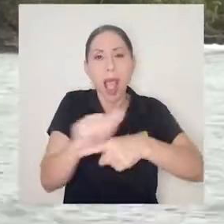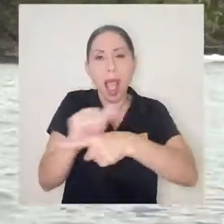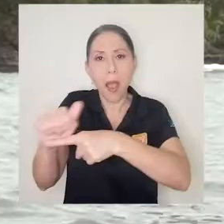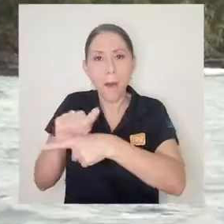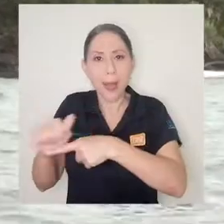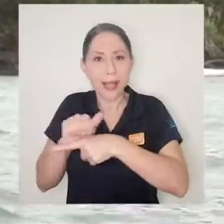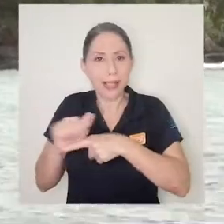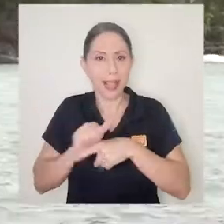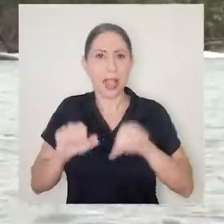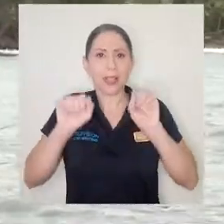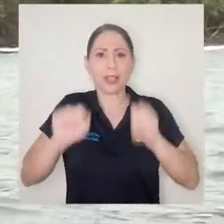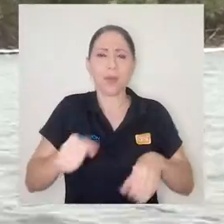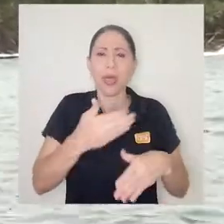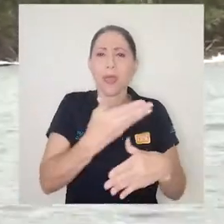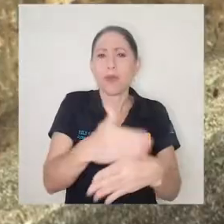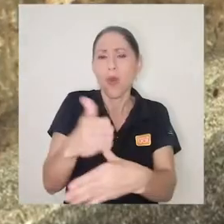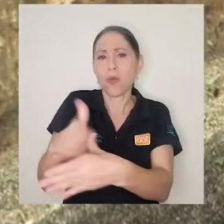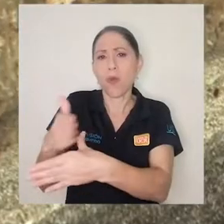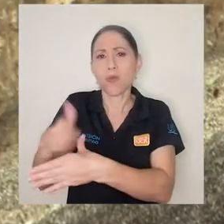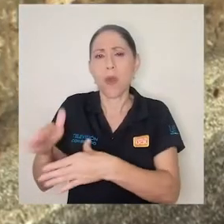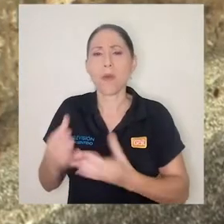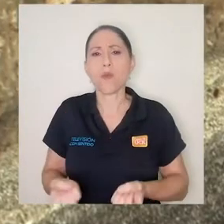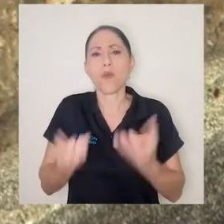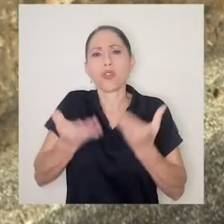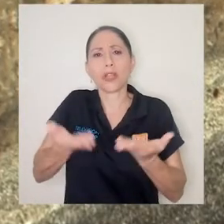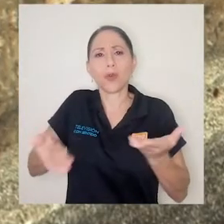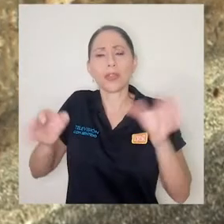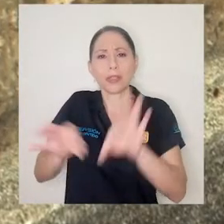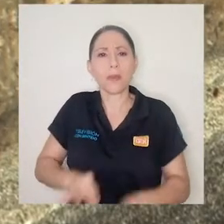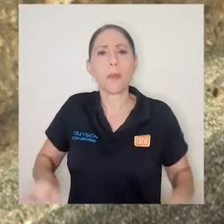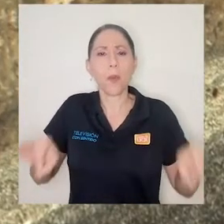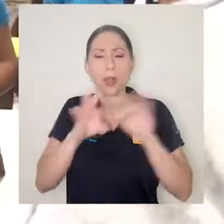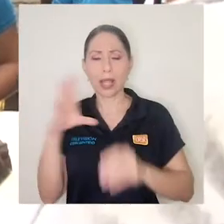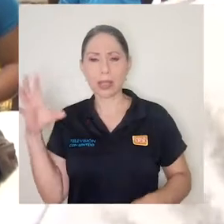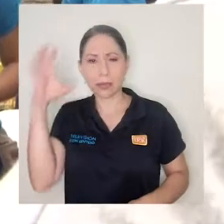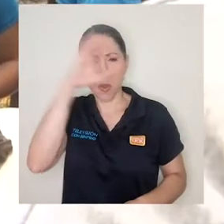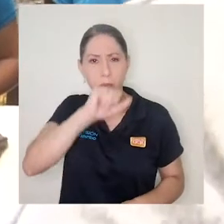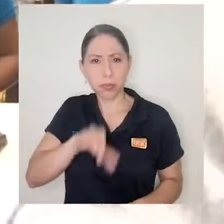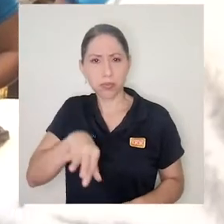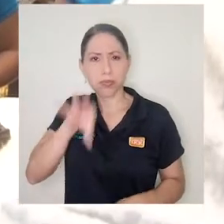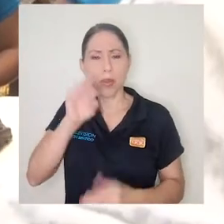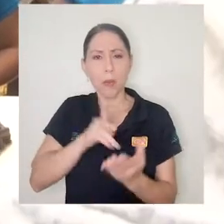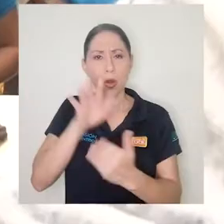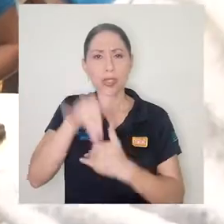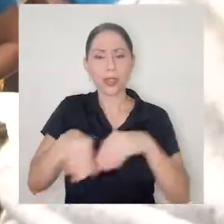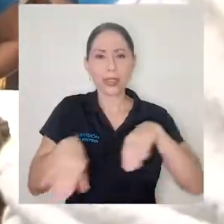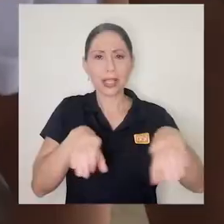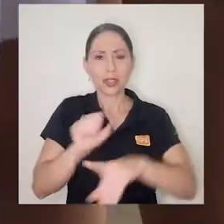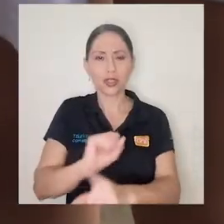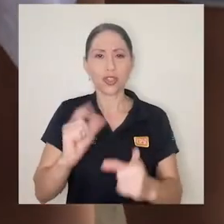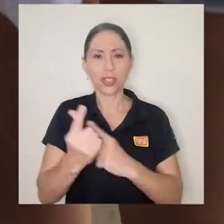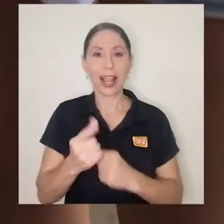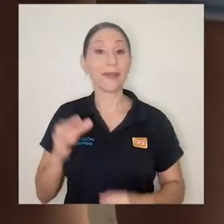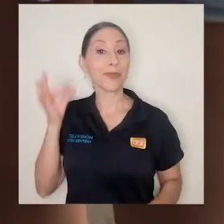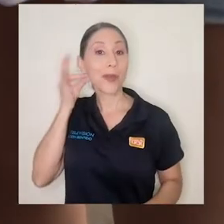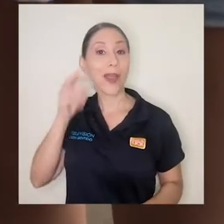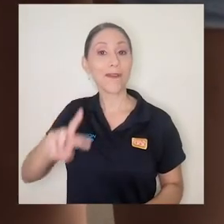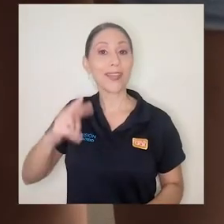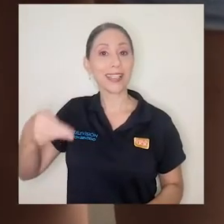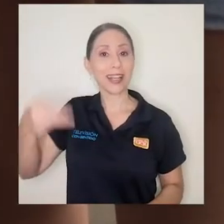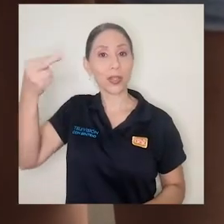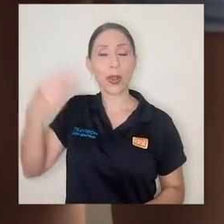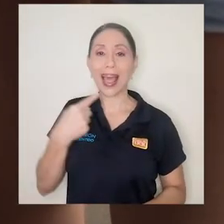poder socializar muchísimos de los hallazgos que hayamos tenido importantes en los proyectos de acción social. La vicerrectora